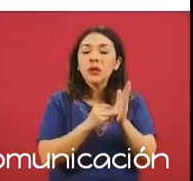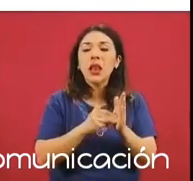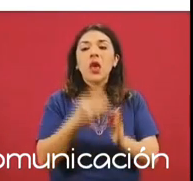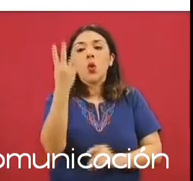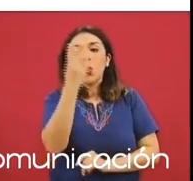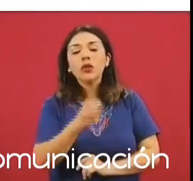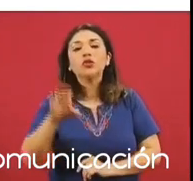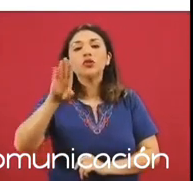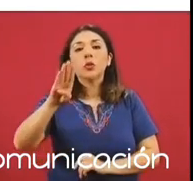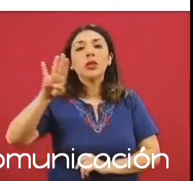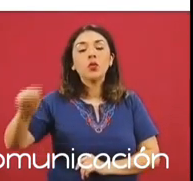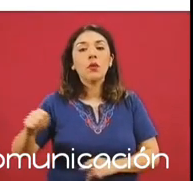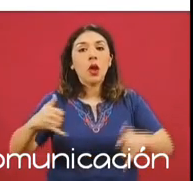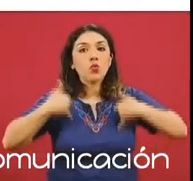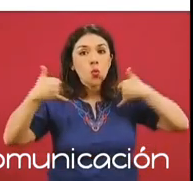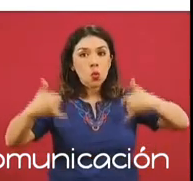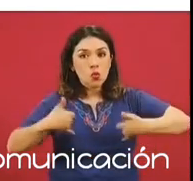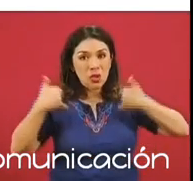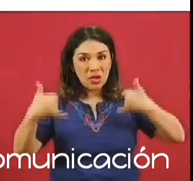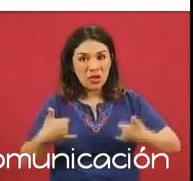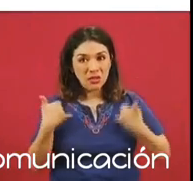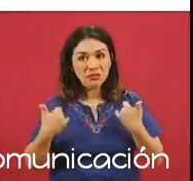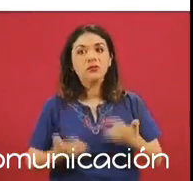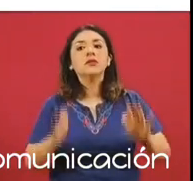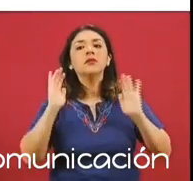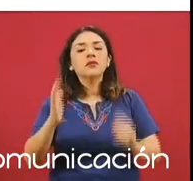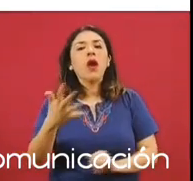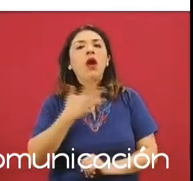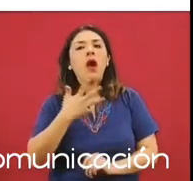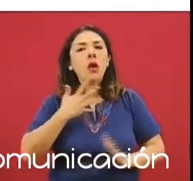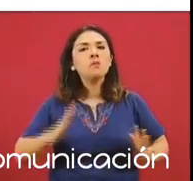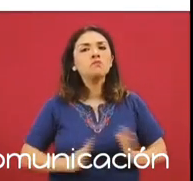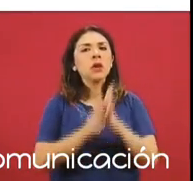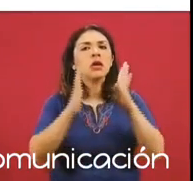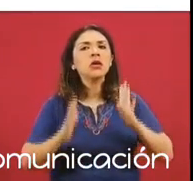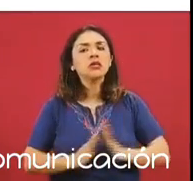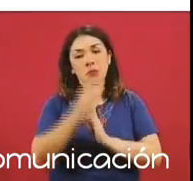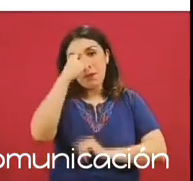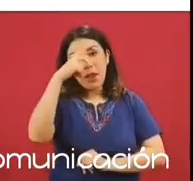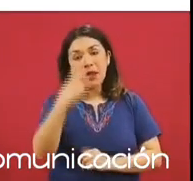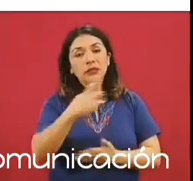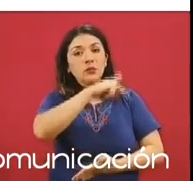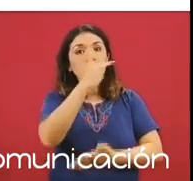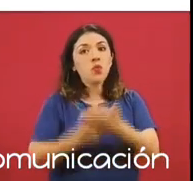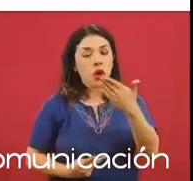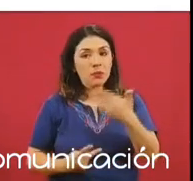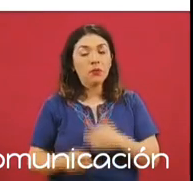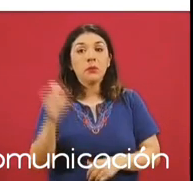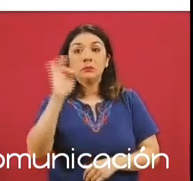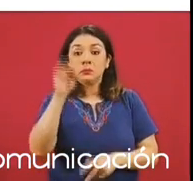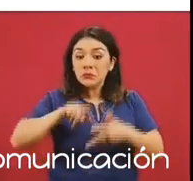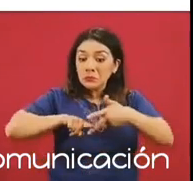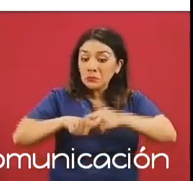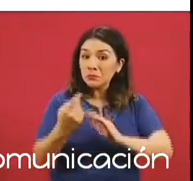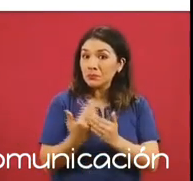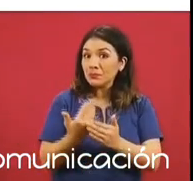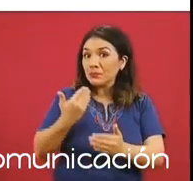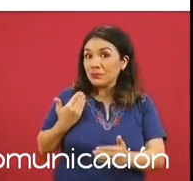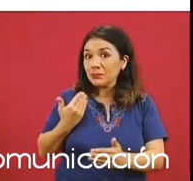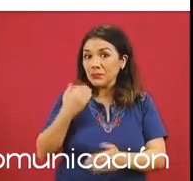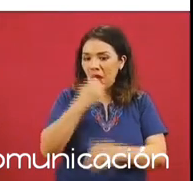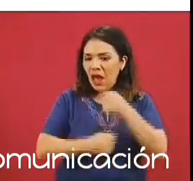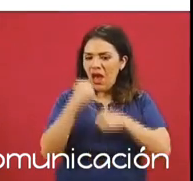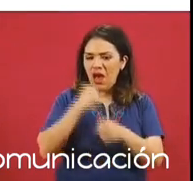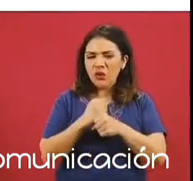499 jóvenes han participado en el programa, desde que iniciamos en